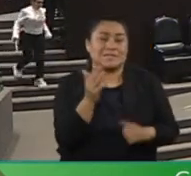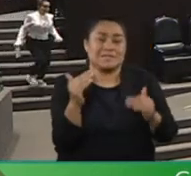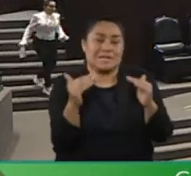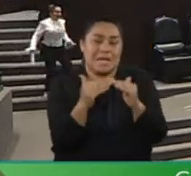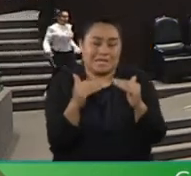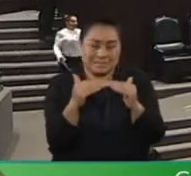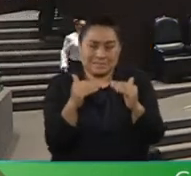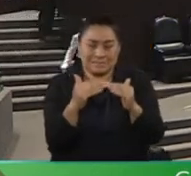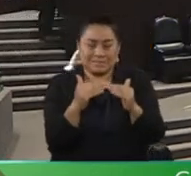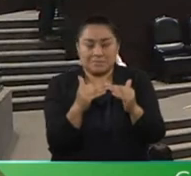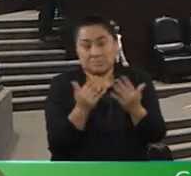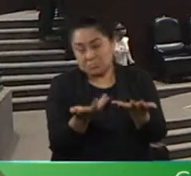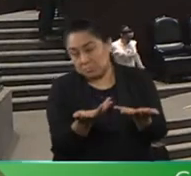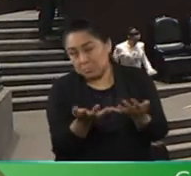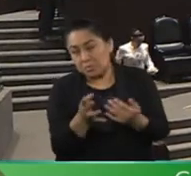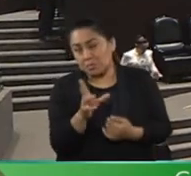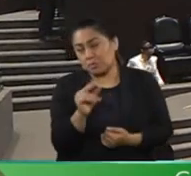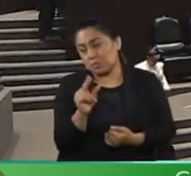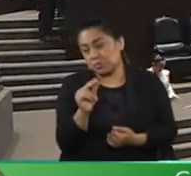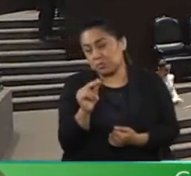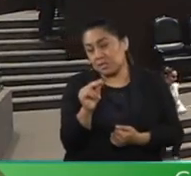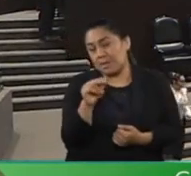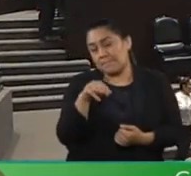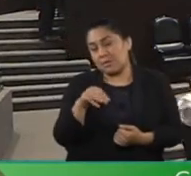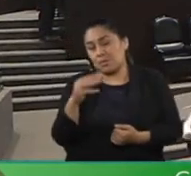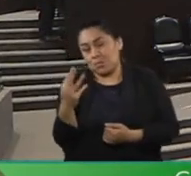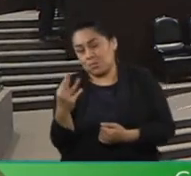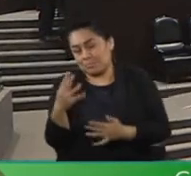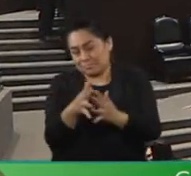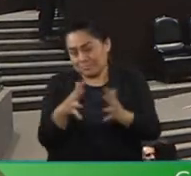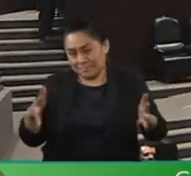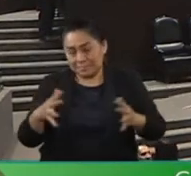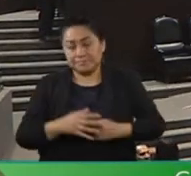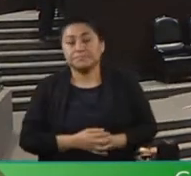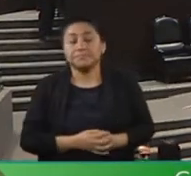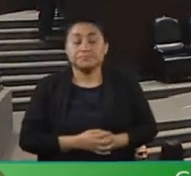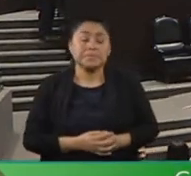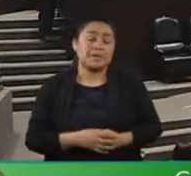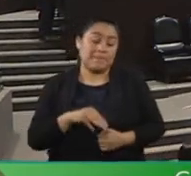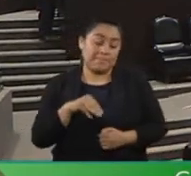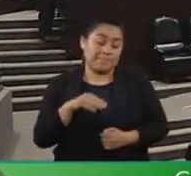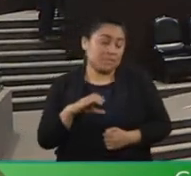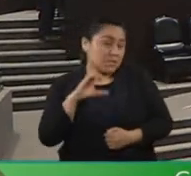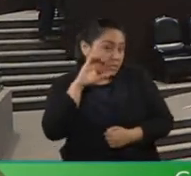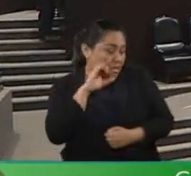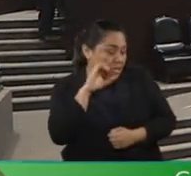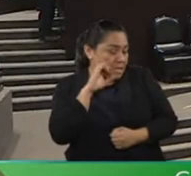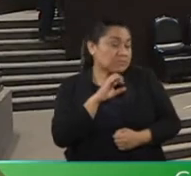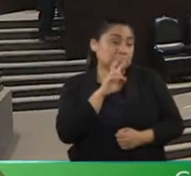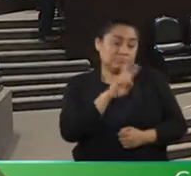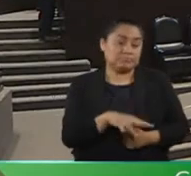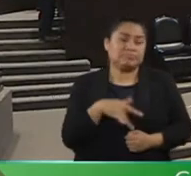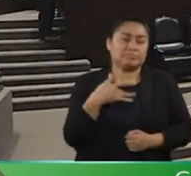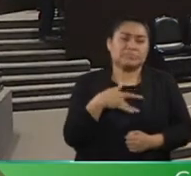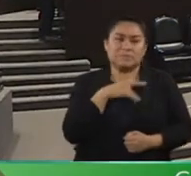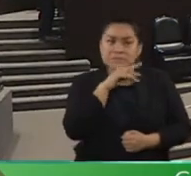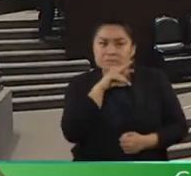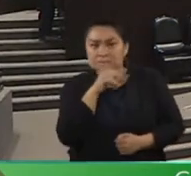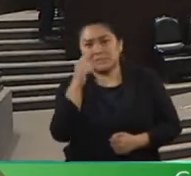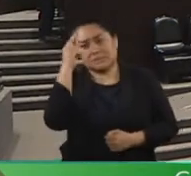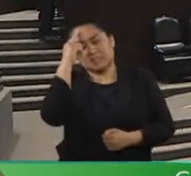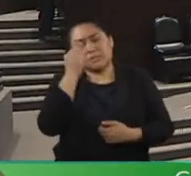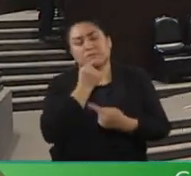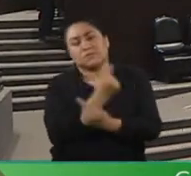media de por lo menos 80 metros cuadrados. En Movimiento Ciudadano también nos preocupan las niñas y los